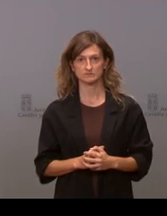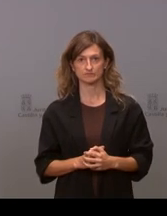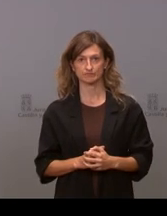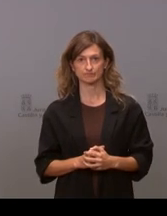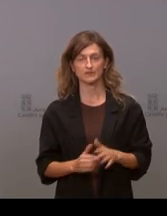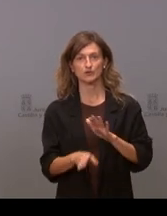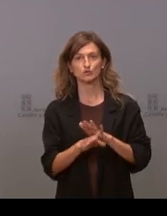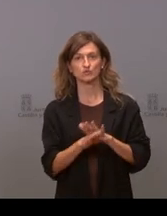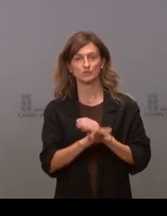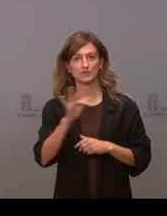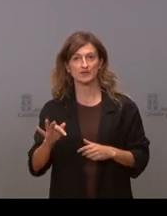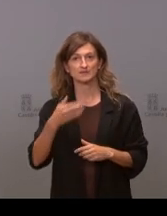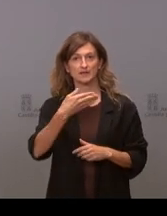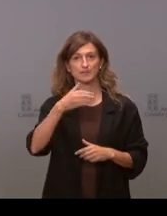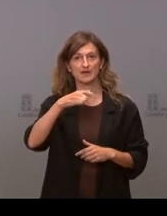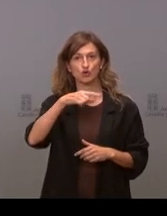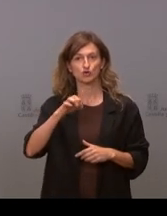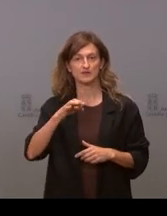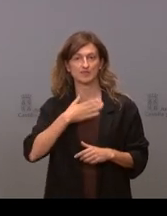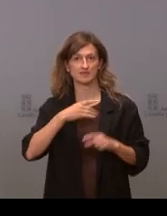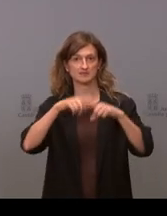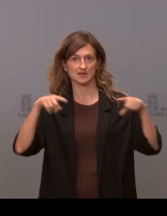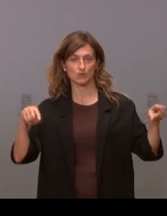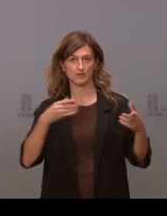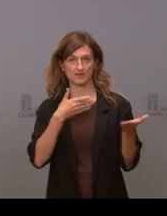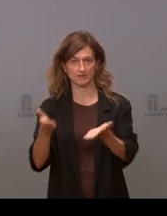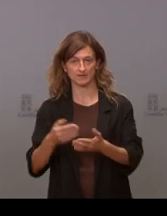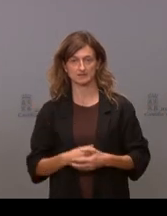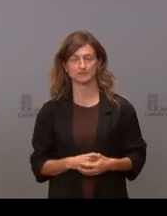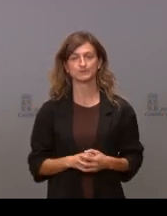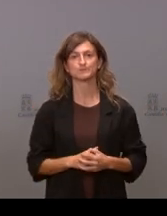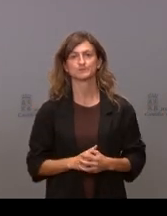seguimos adelante ahora con Begoña Rincón de Segovia Udaz Begoña adelante